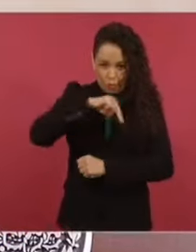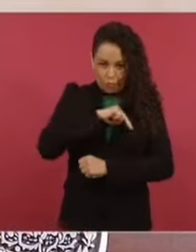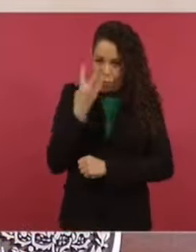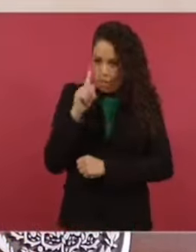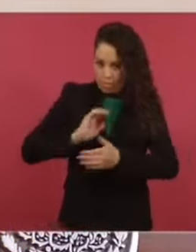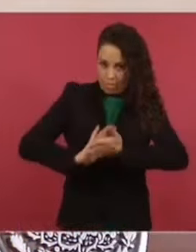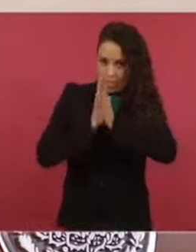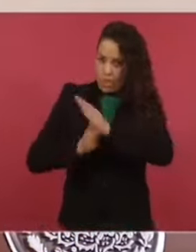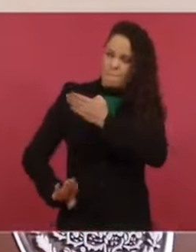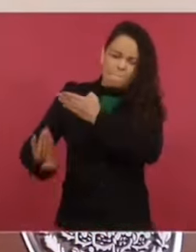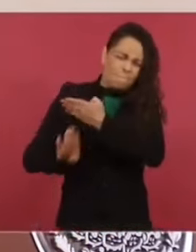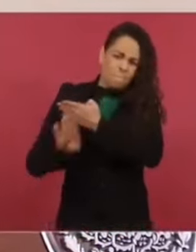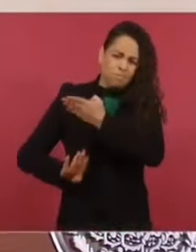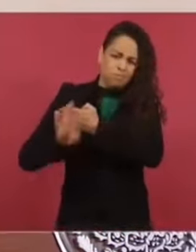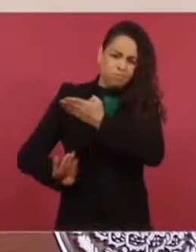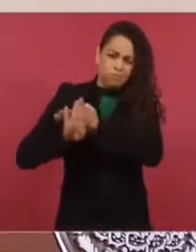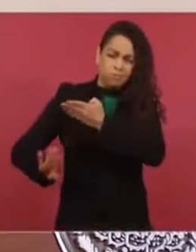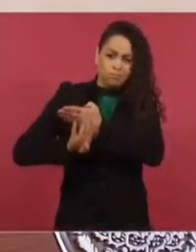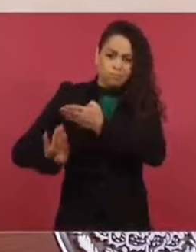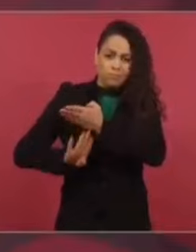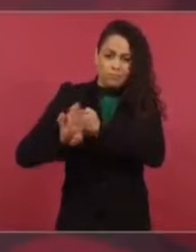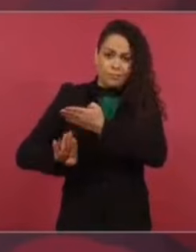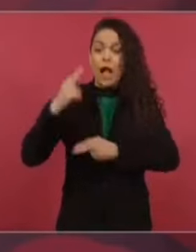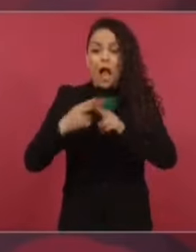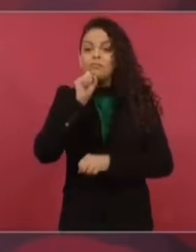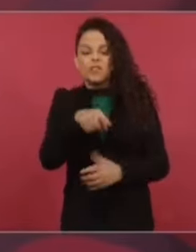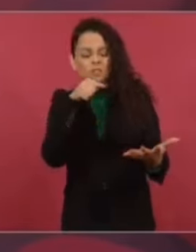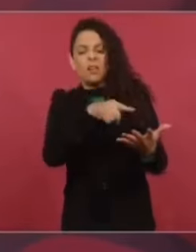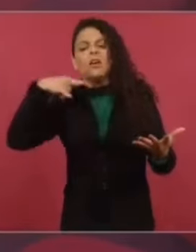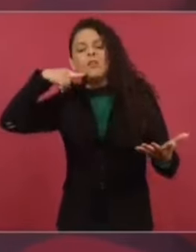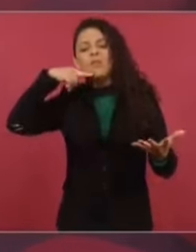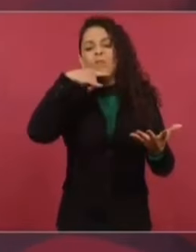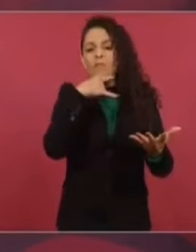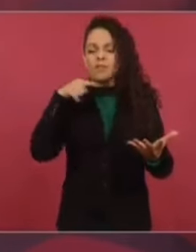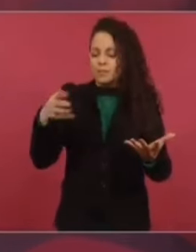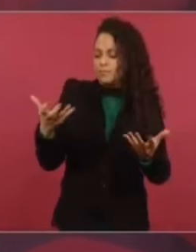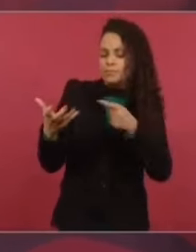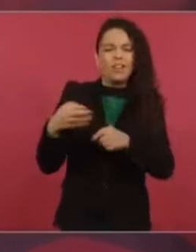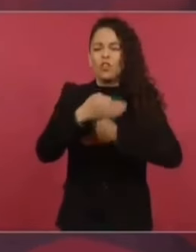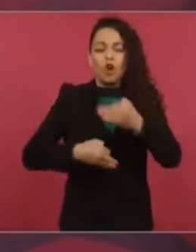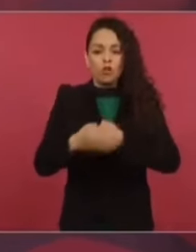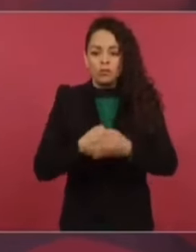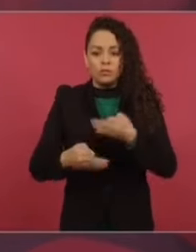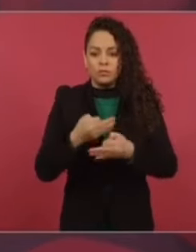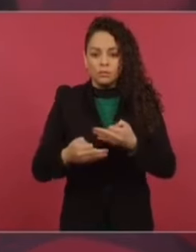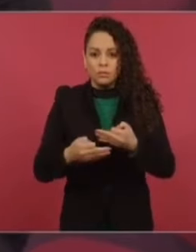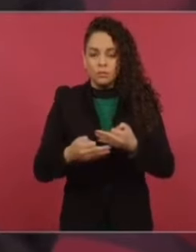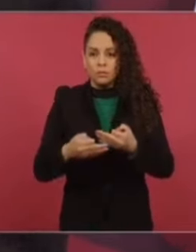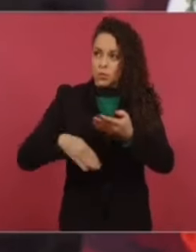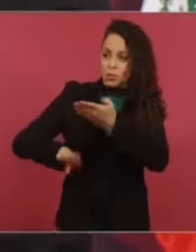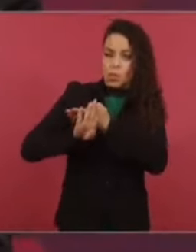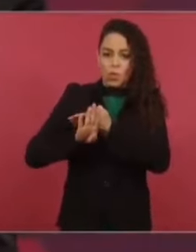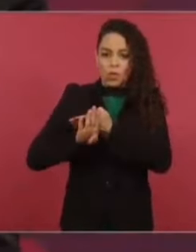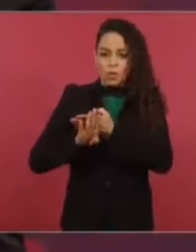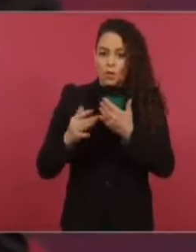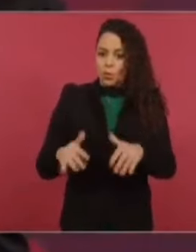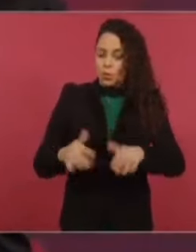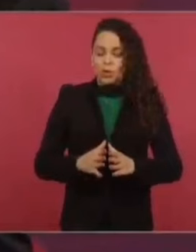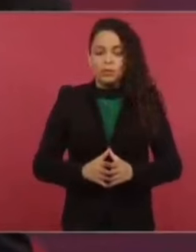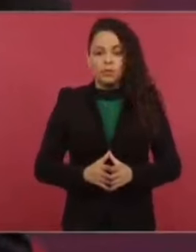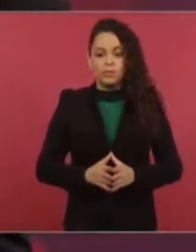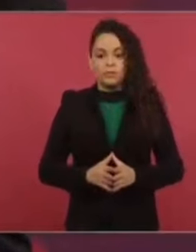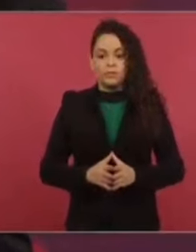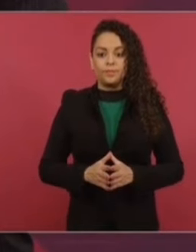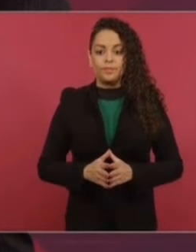aparentan que son de avanzada y que están a favor de la transformación. En el otro caso, hoy